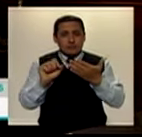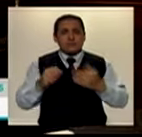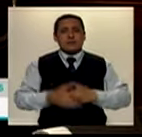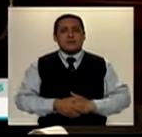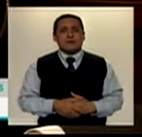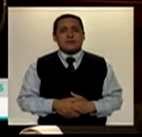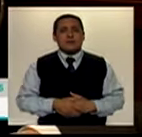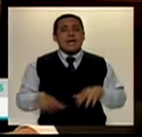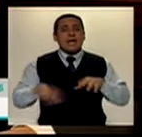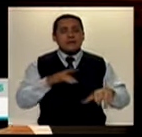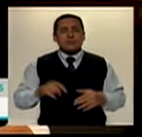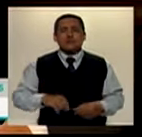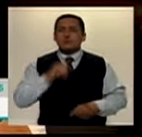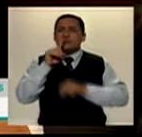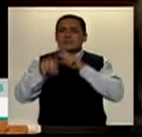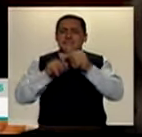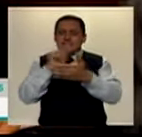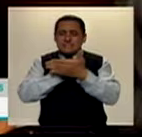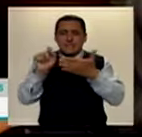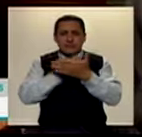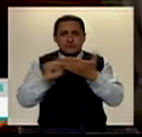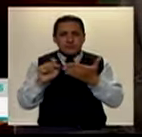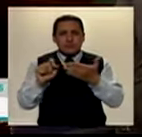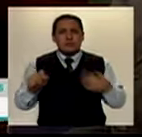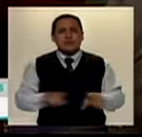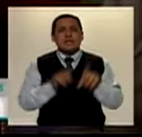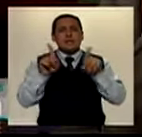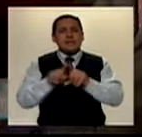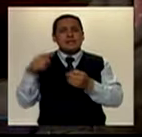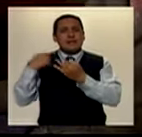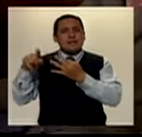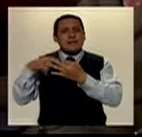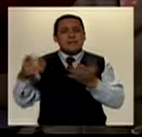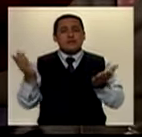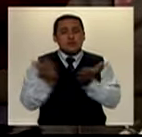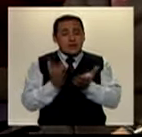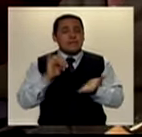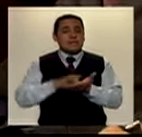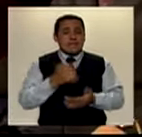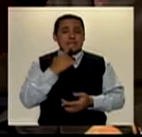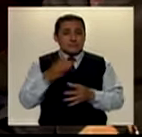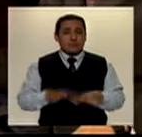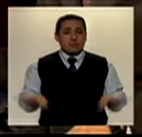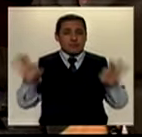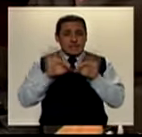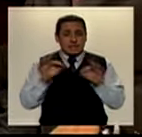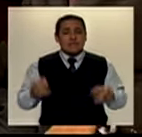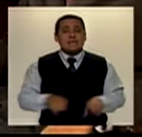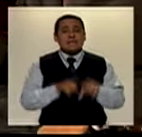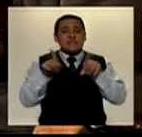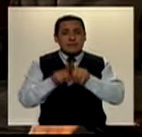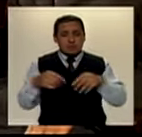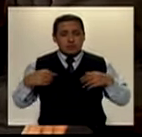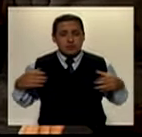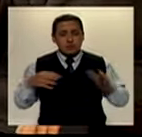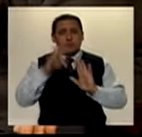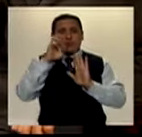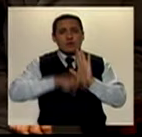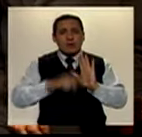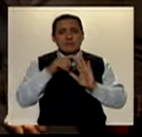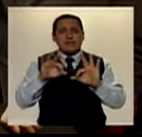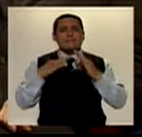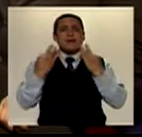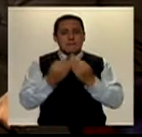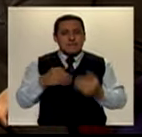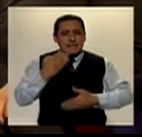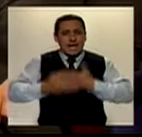Hemos un censo a partir de las escuelas, que es muy importante, y a través de nuestro programa de